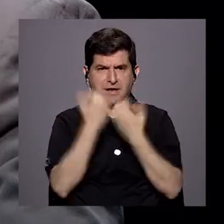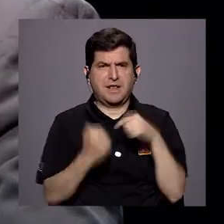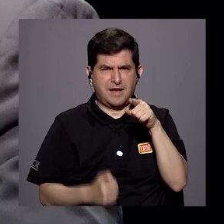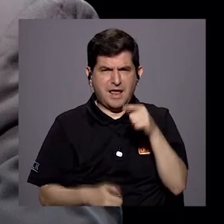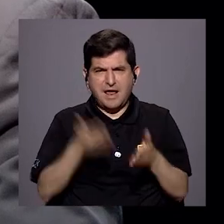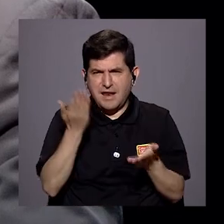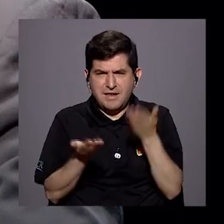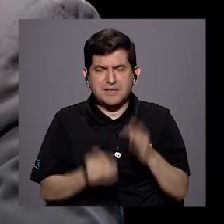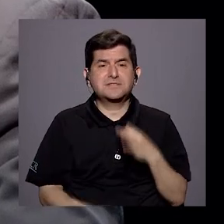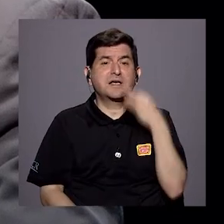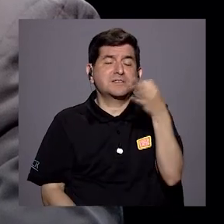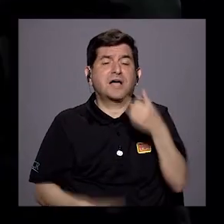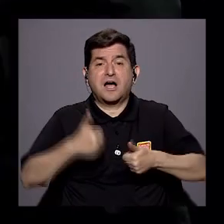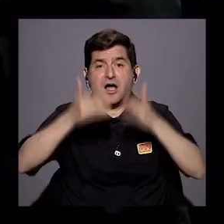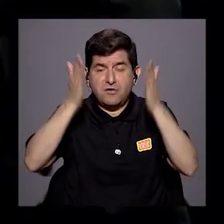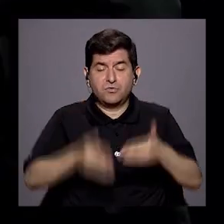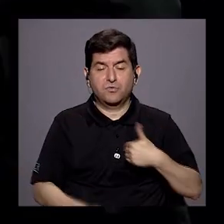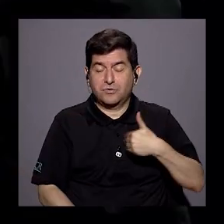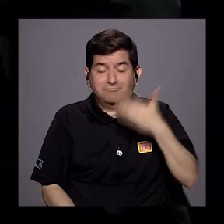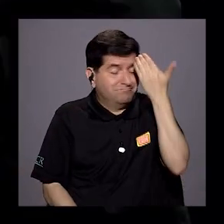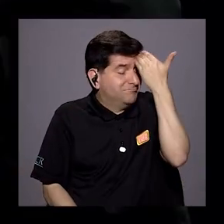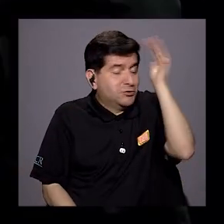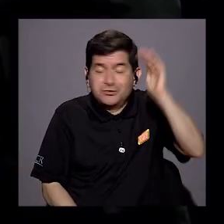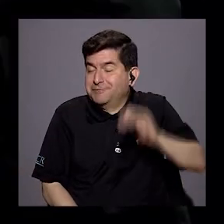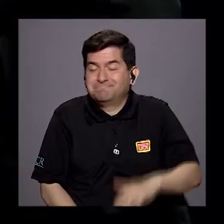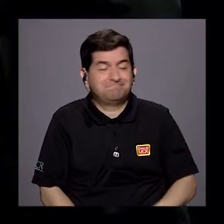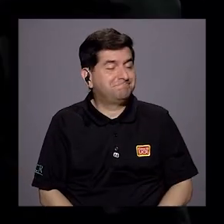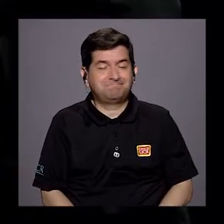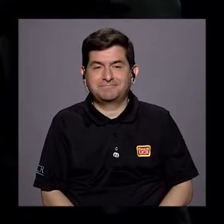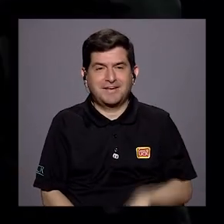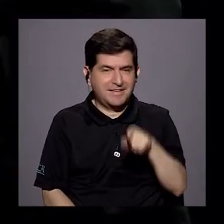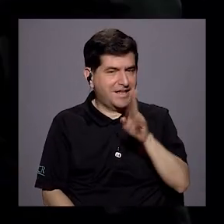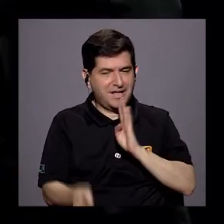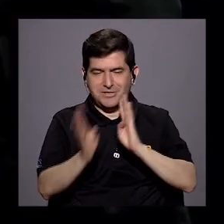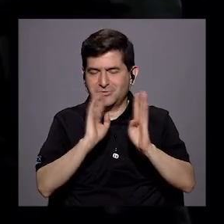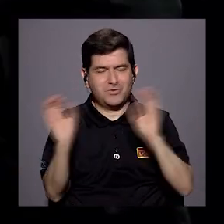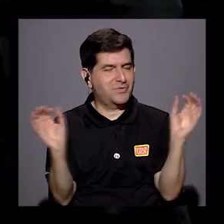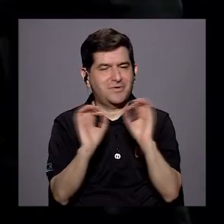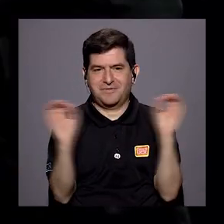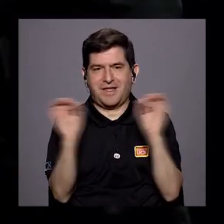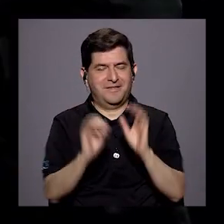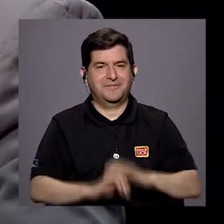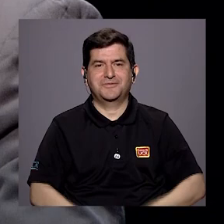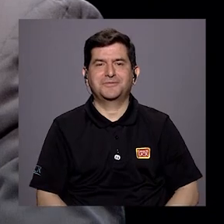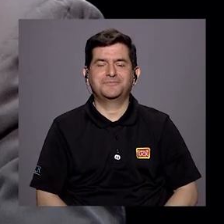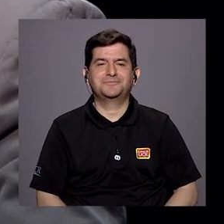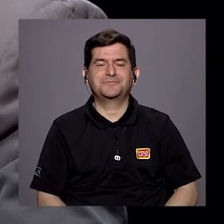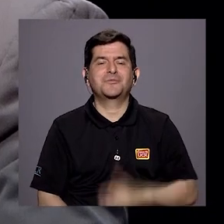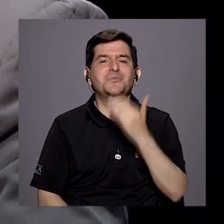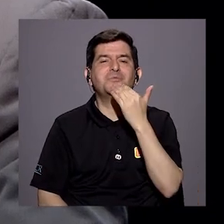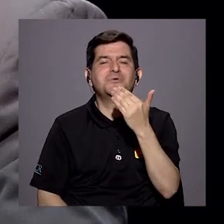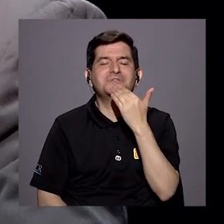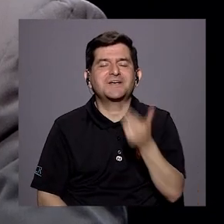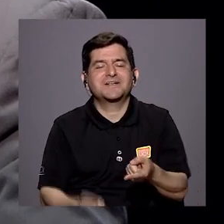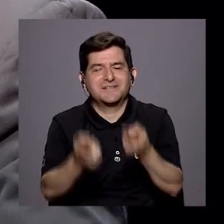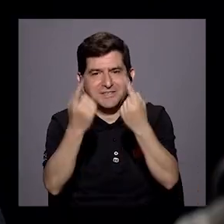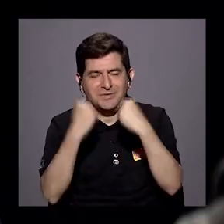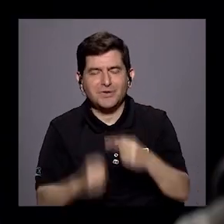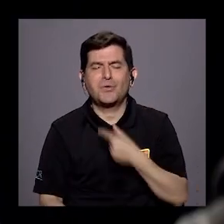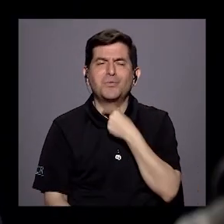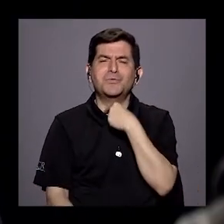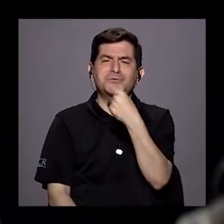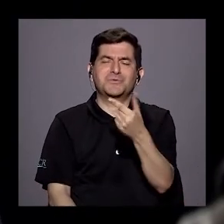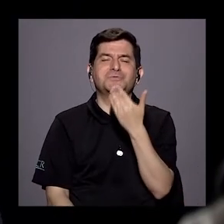ve como candidato en la próxima elección? No tengo la menor idea porque de ese tema no he hablado con él. Don Rolando, muchas gracias por estar con nosotros.